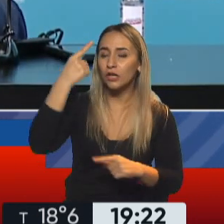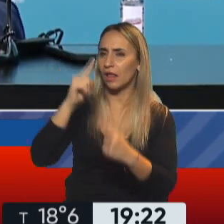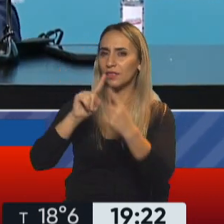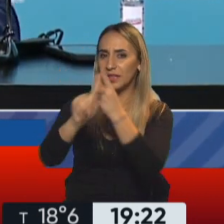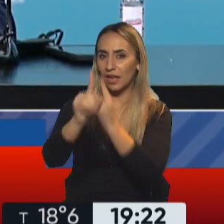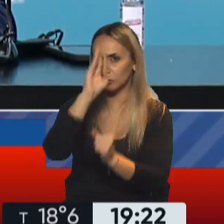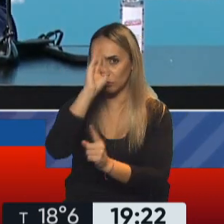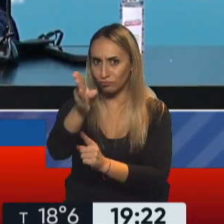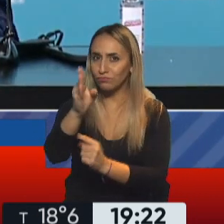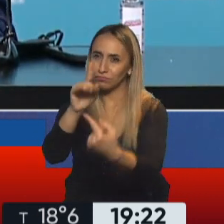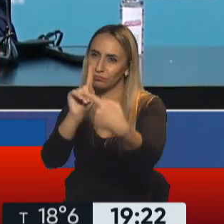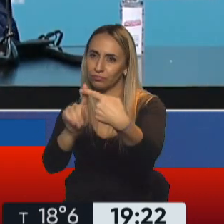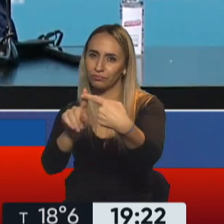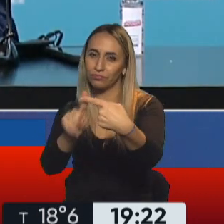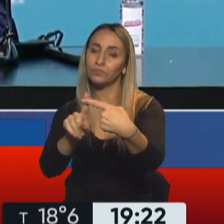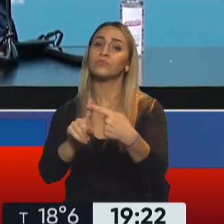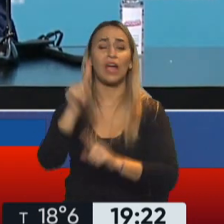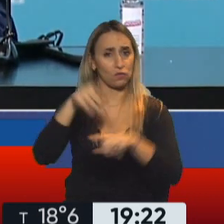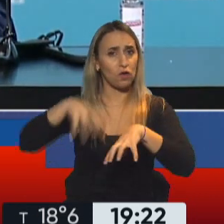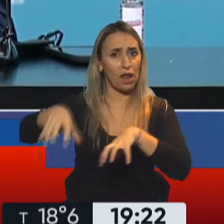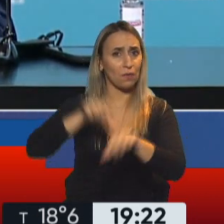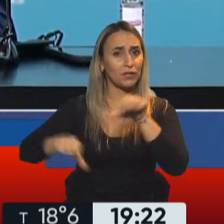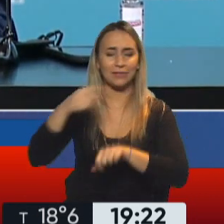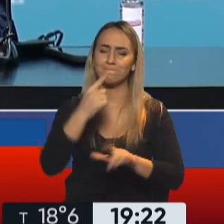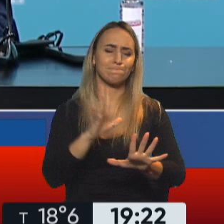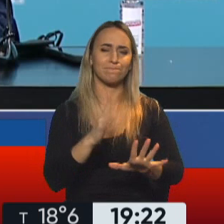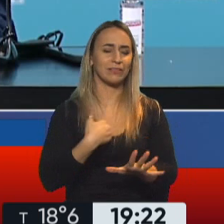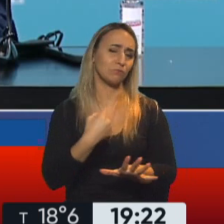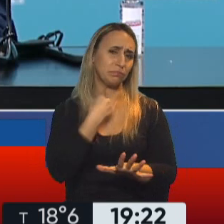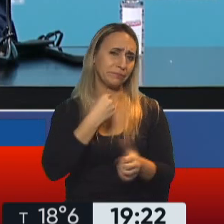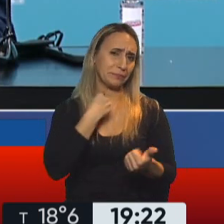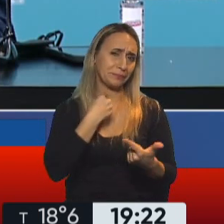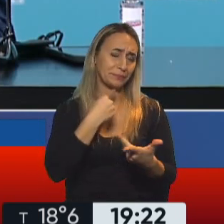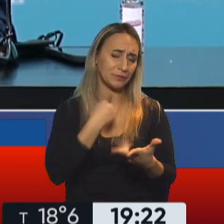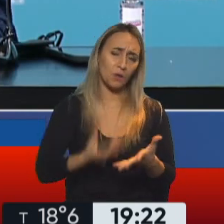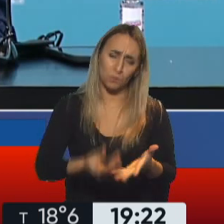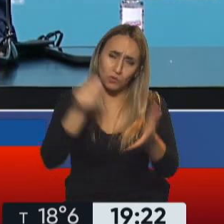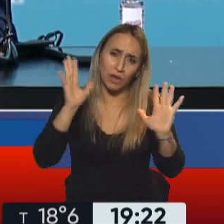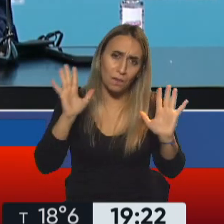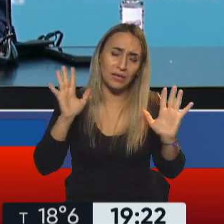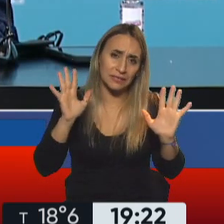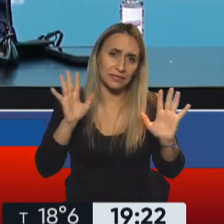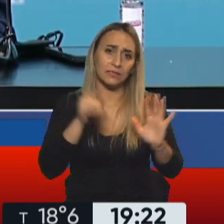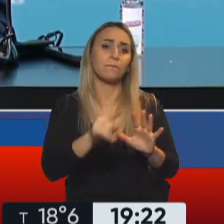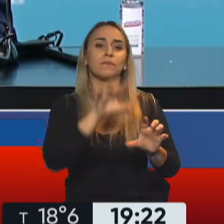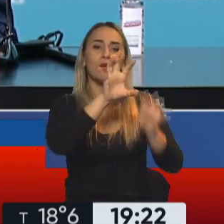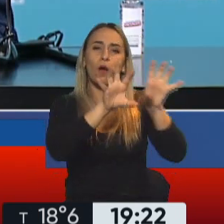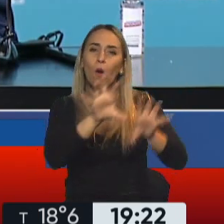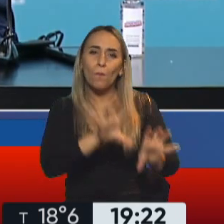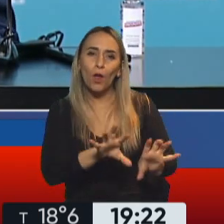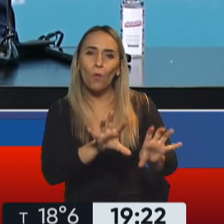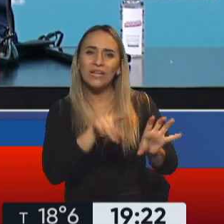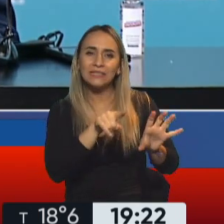gobiernos nacionales por malas experiencias que habían tenido con algunas negociaciones con gobiernos subnacionales, pero bueno, en este caso